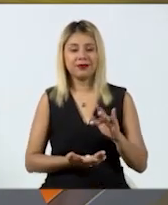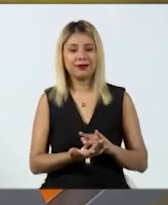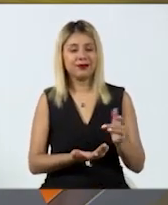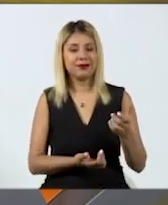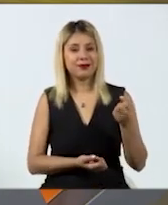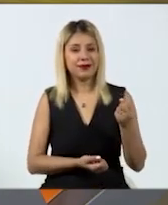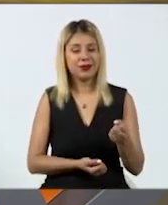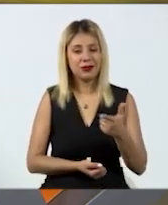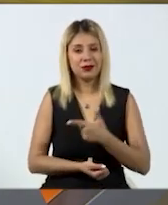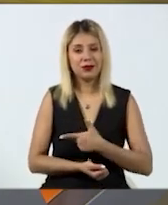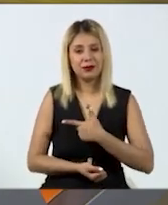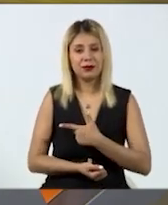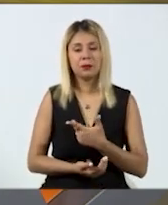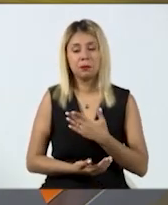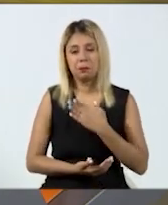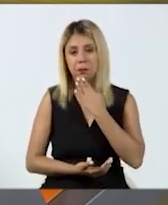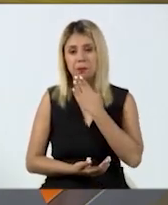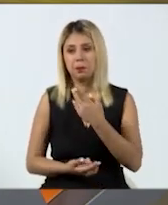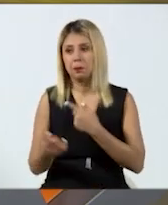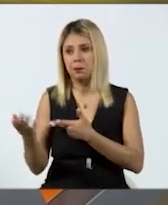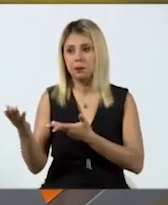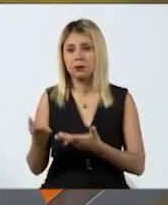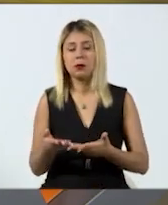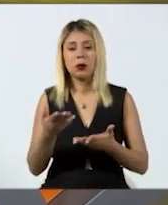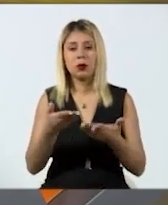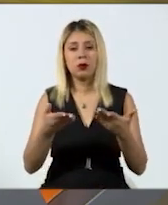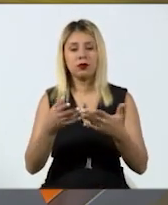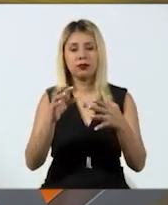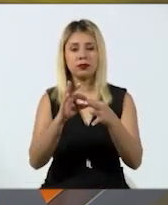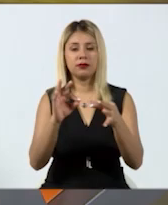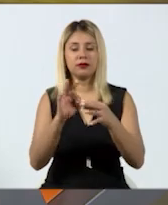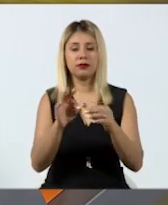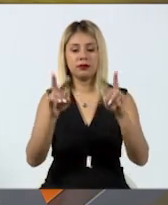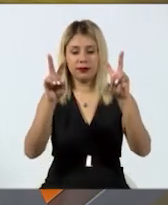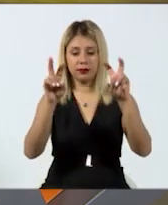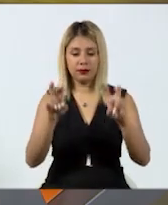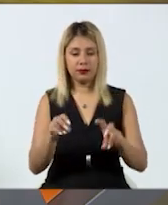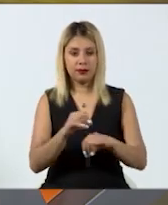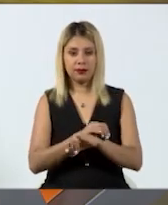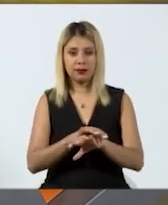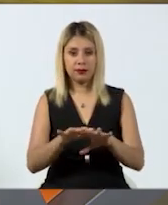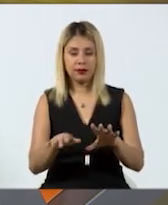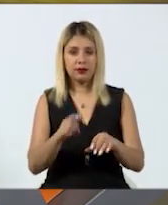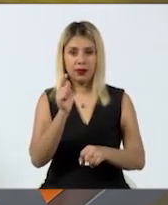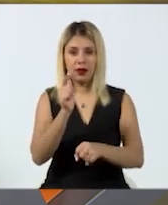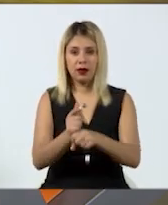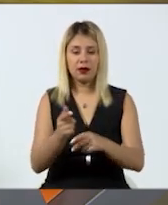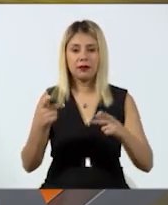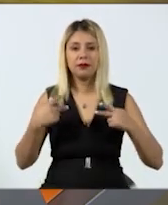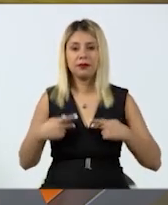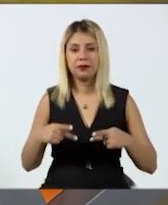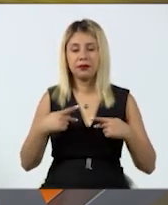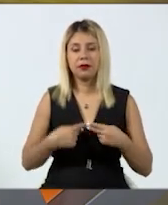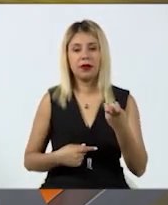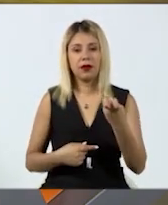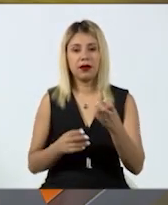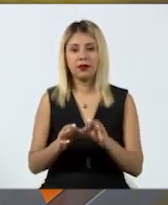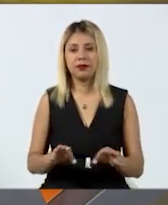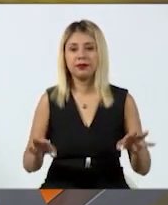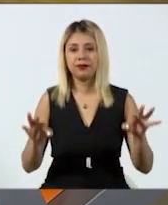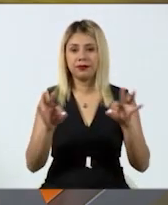acompañando. Bueno, ya estábamos viendo información previa acerca de la detención de estos sujetos. Es algo fundamental,